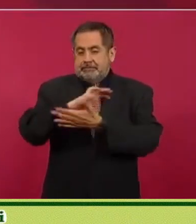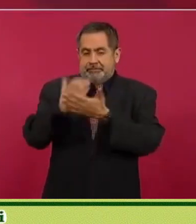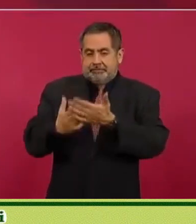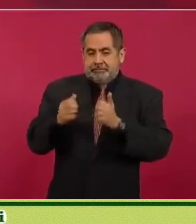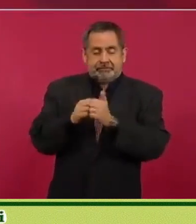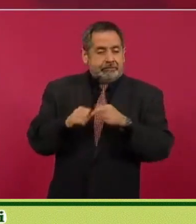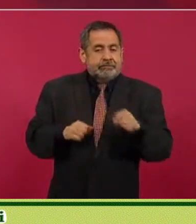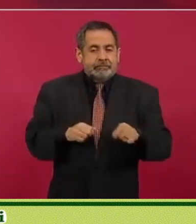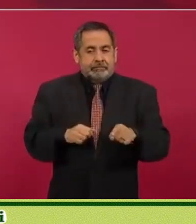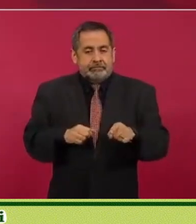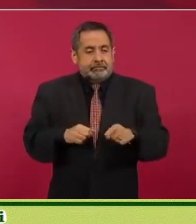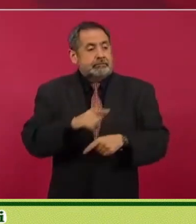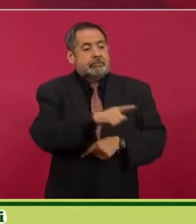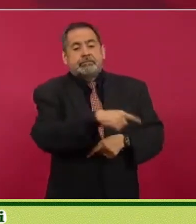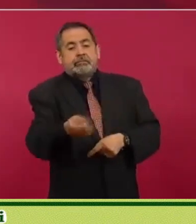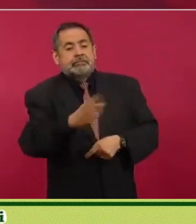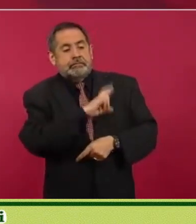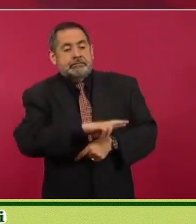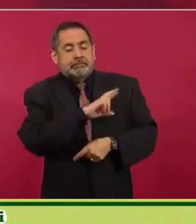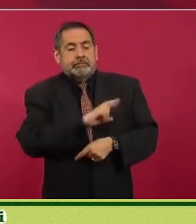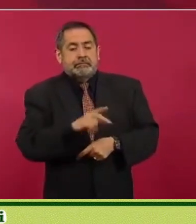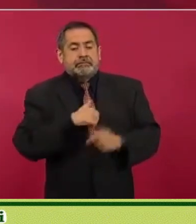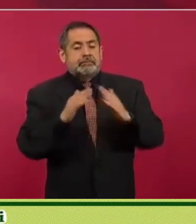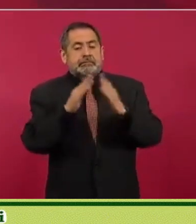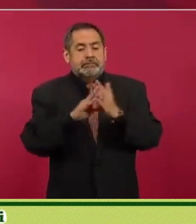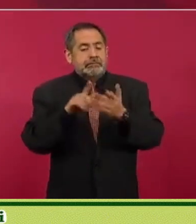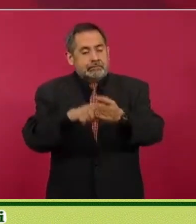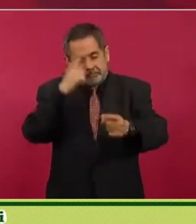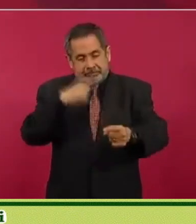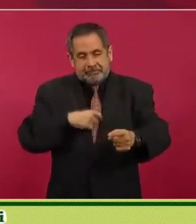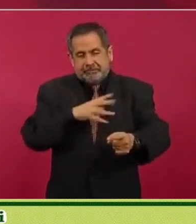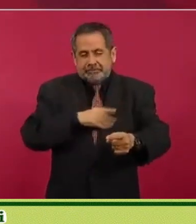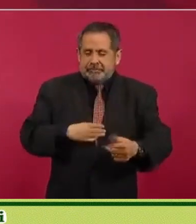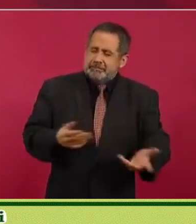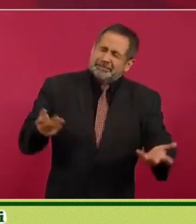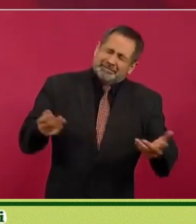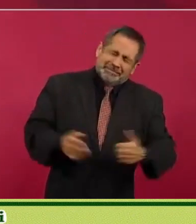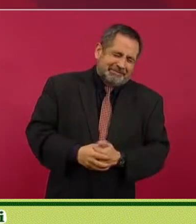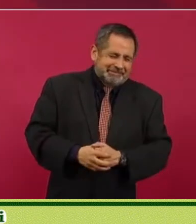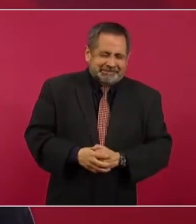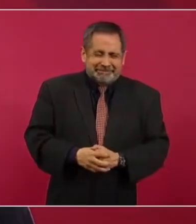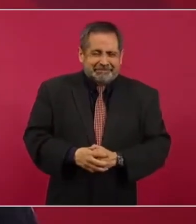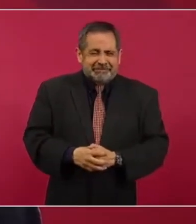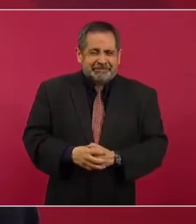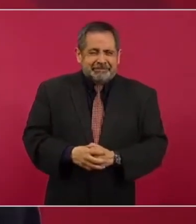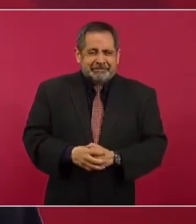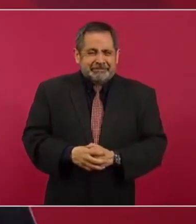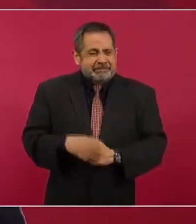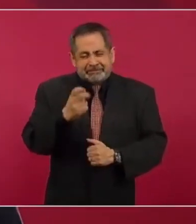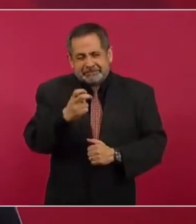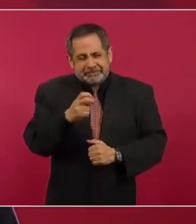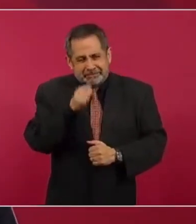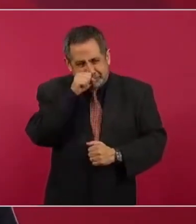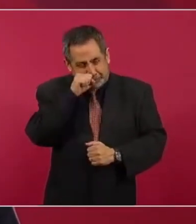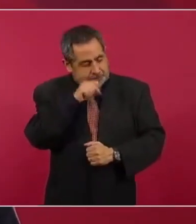le rentaron la casa a José Ramón. Pero así de